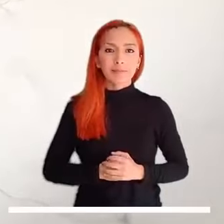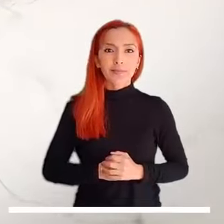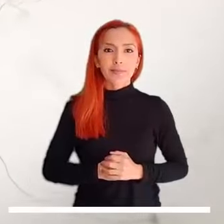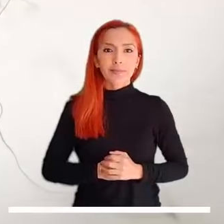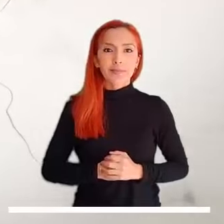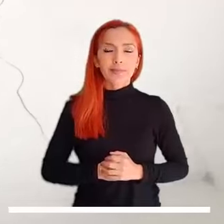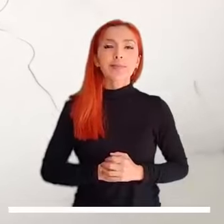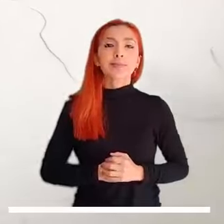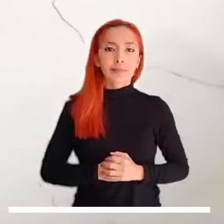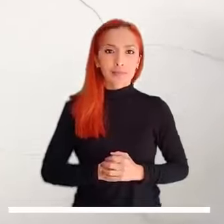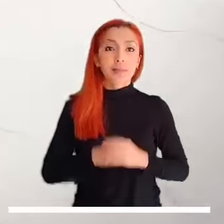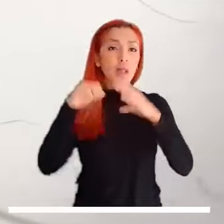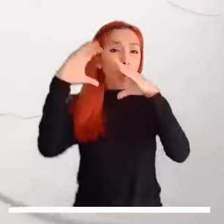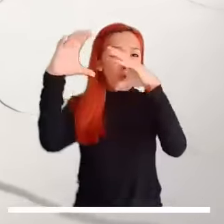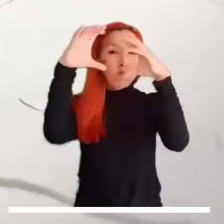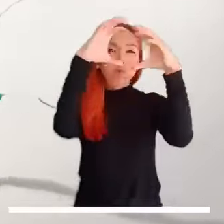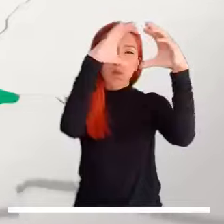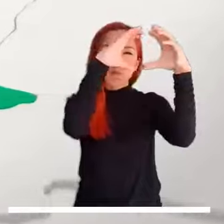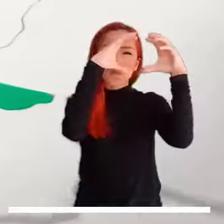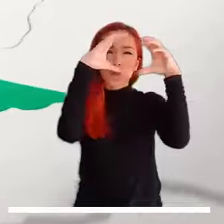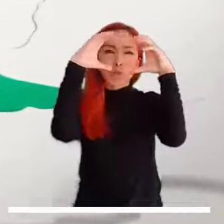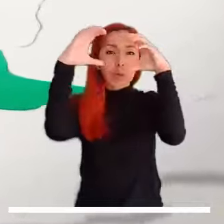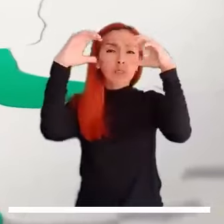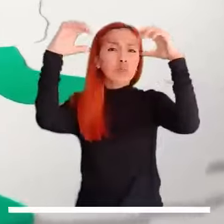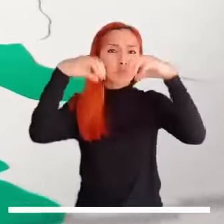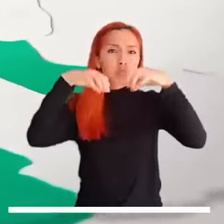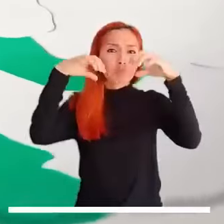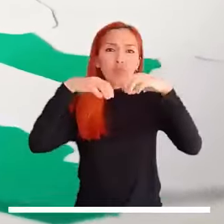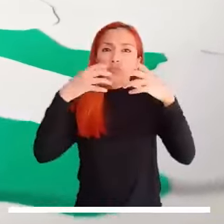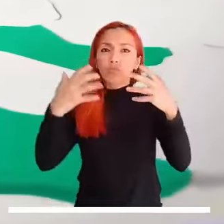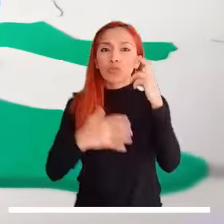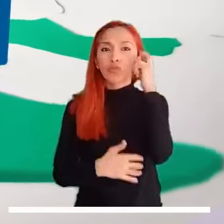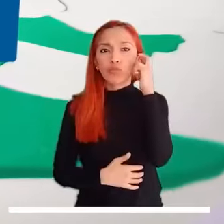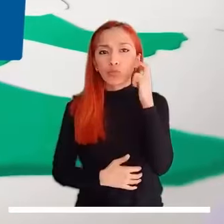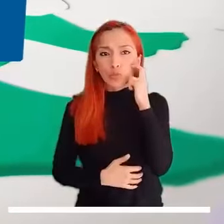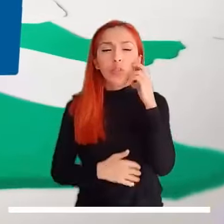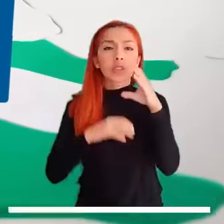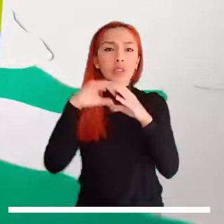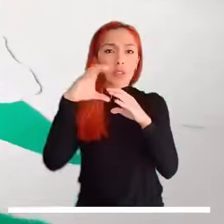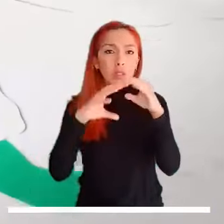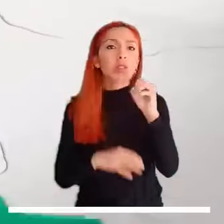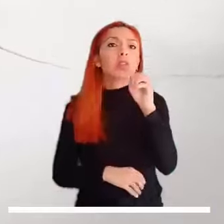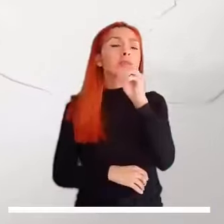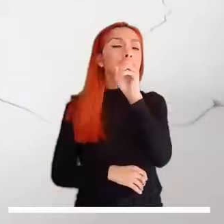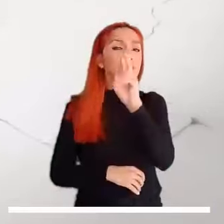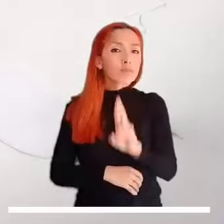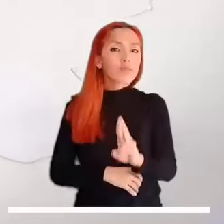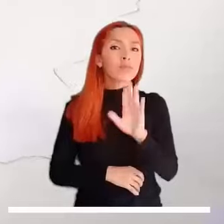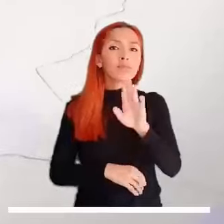Grandes cadenas de nubes y lluvias importantes tendremos en Chocó, Cauca y Sur de Nariño.